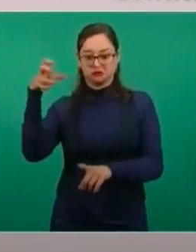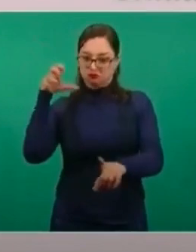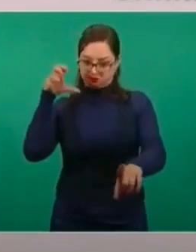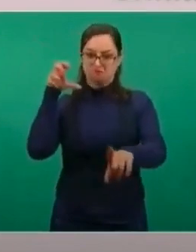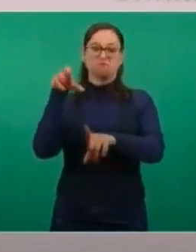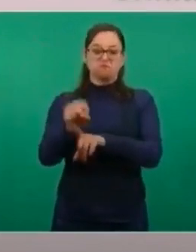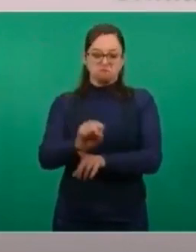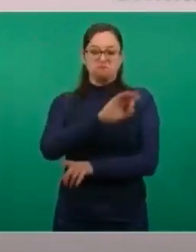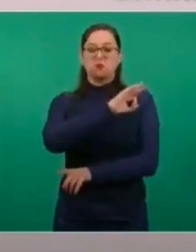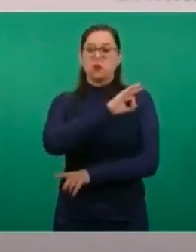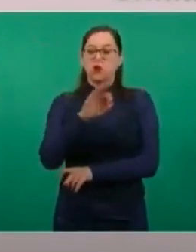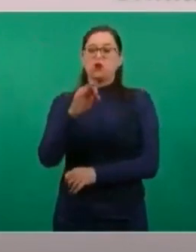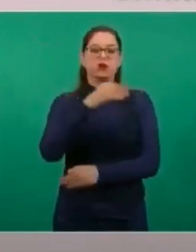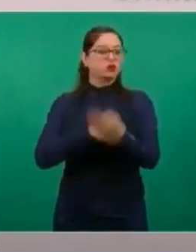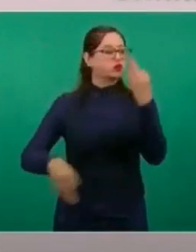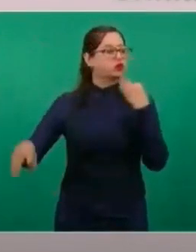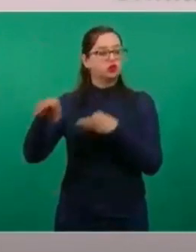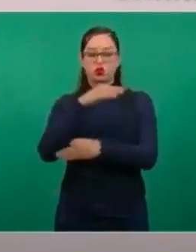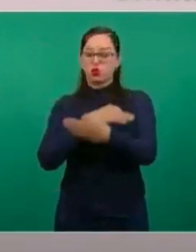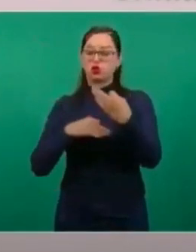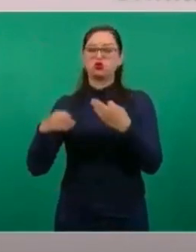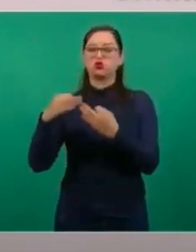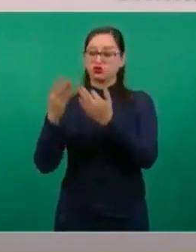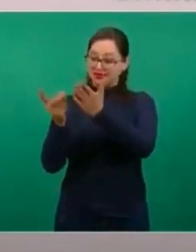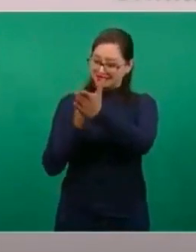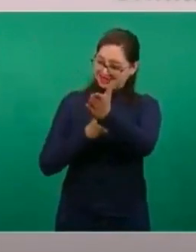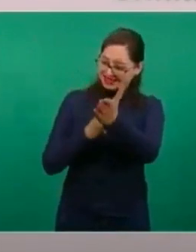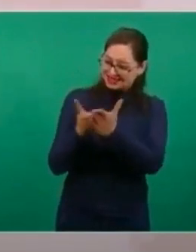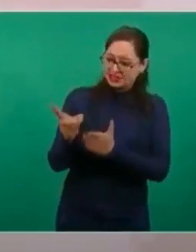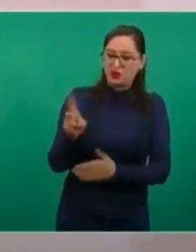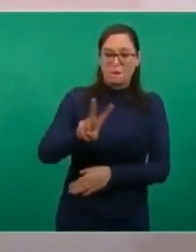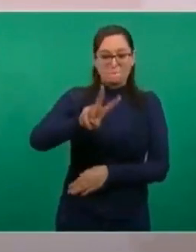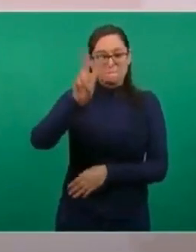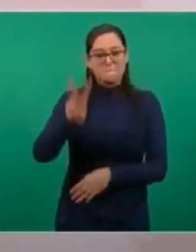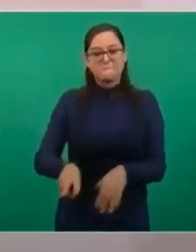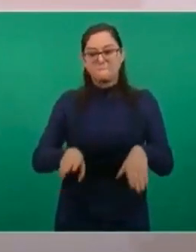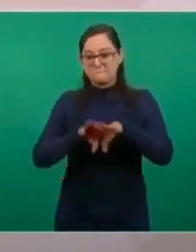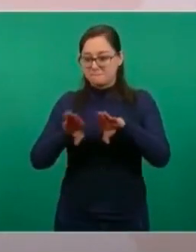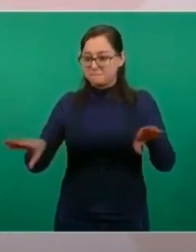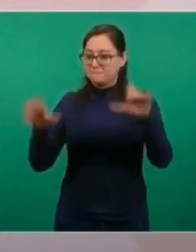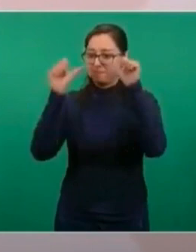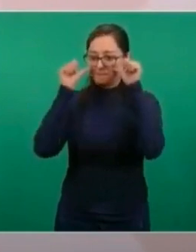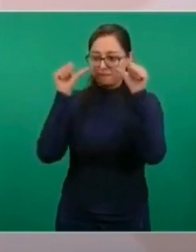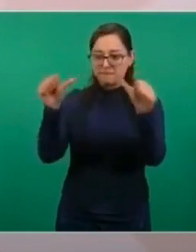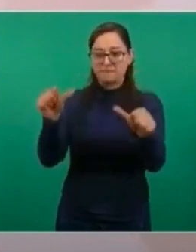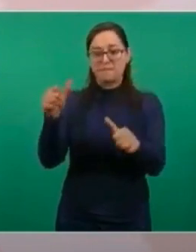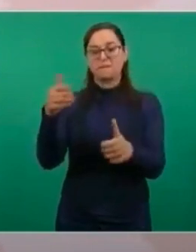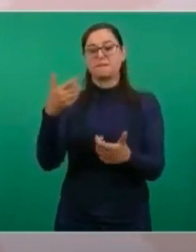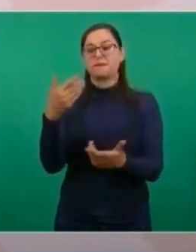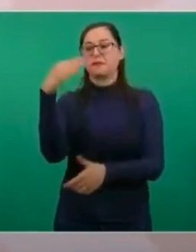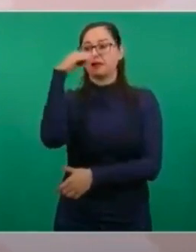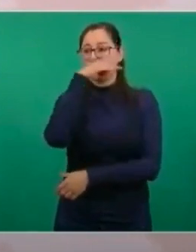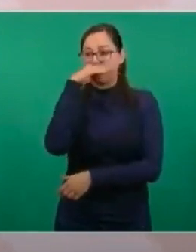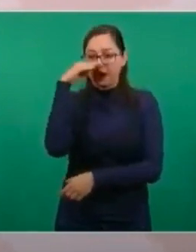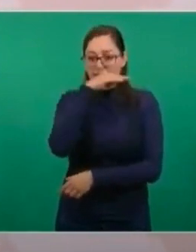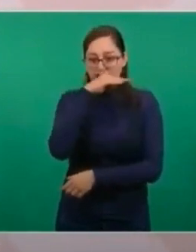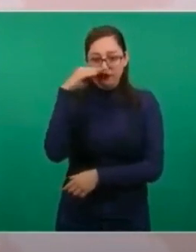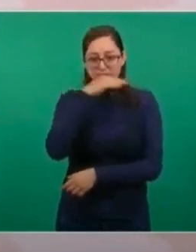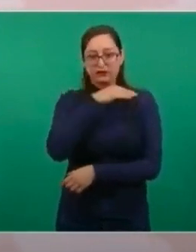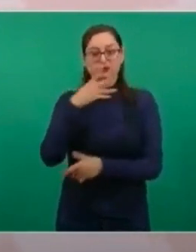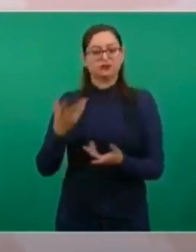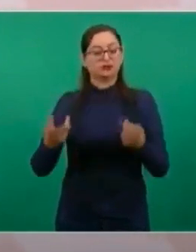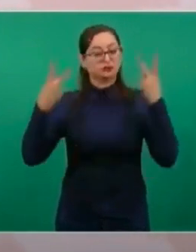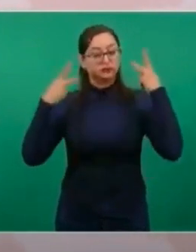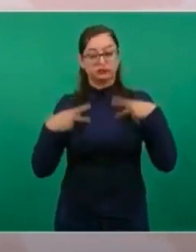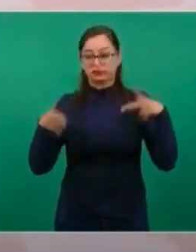todos garantizar ese derecho a la atención médica y a los medicamentos gratuitos, que